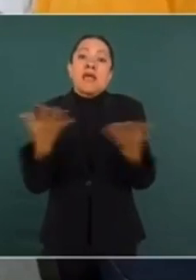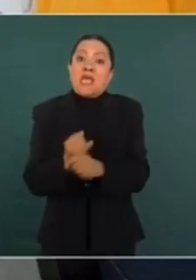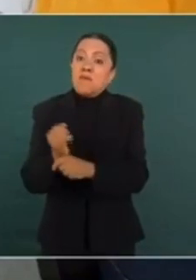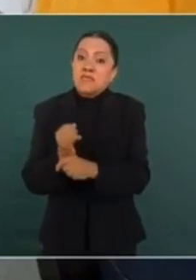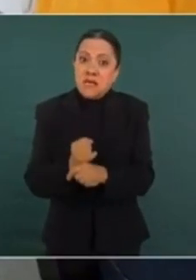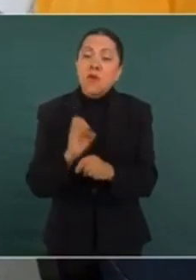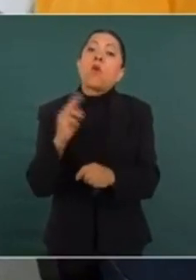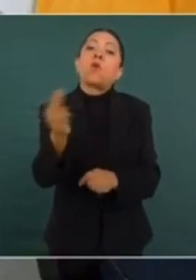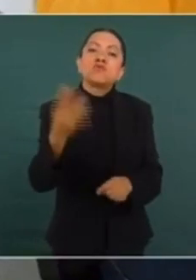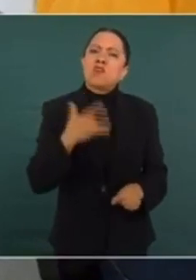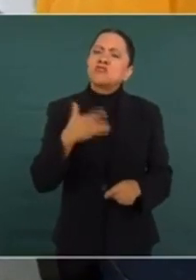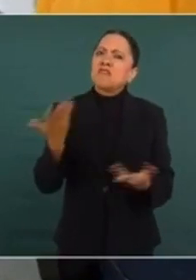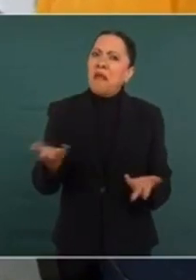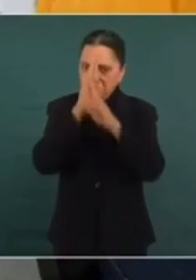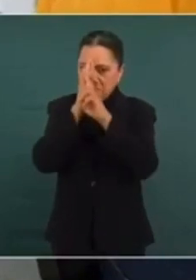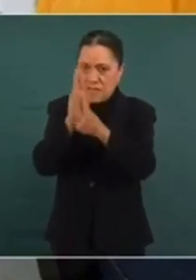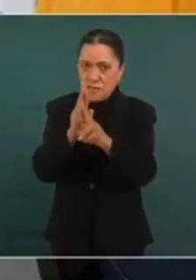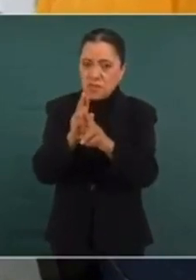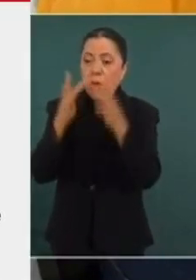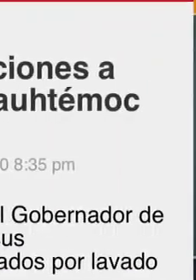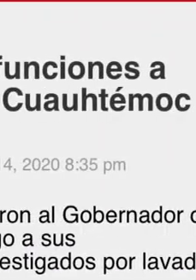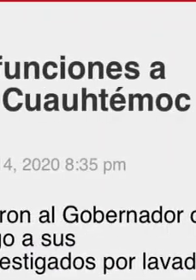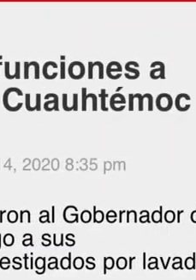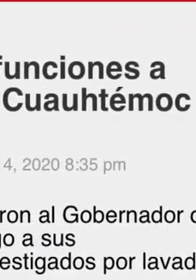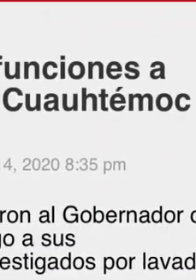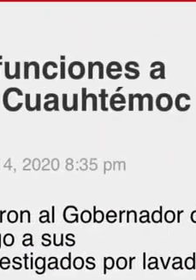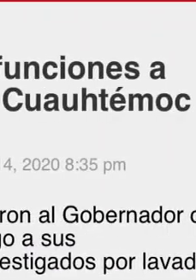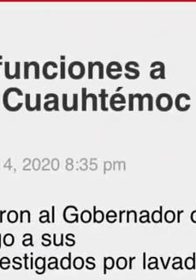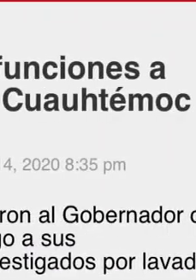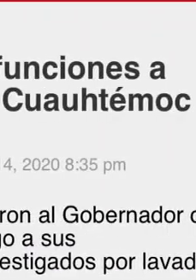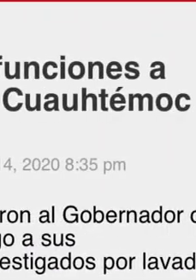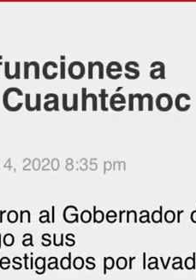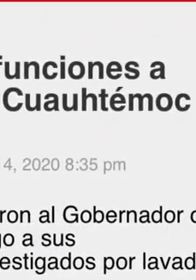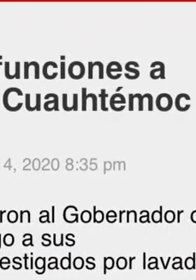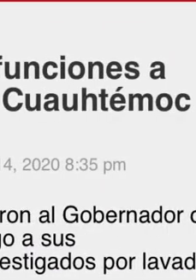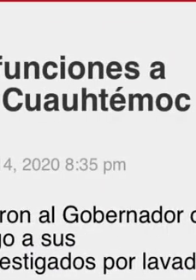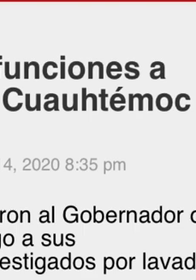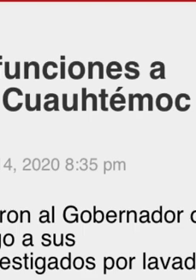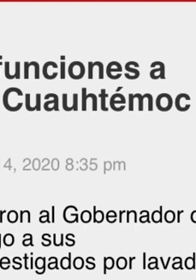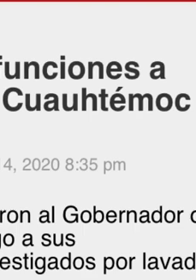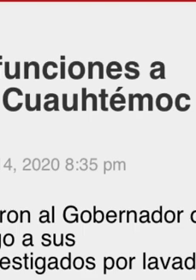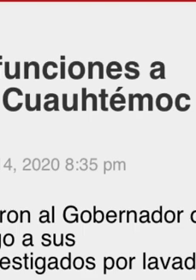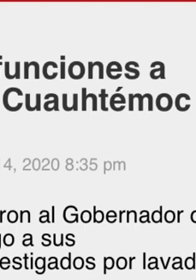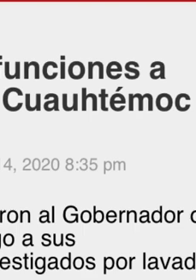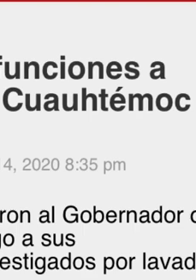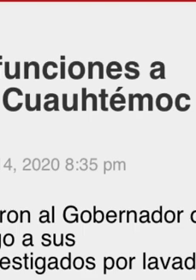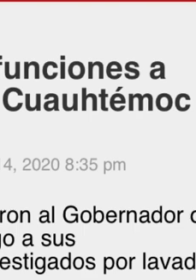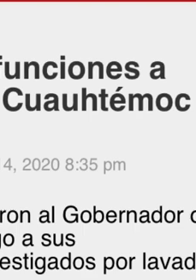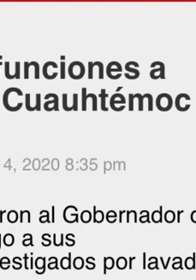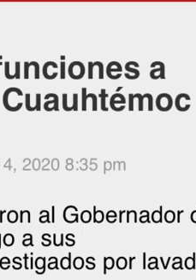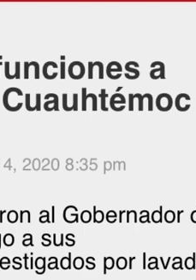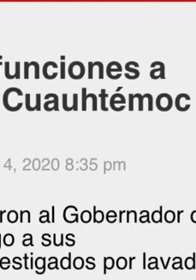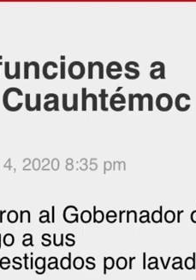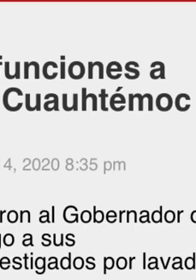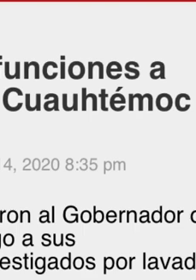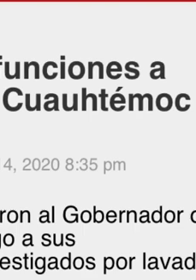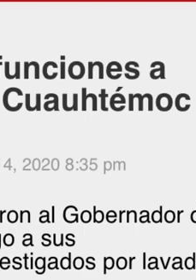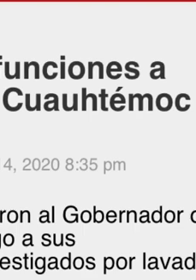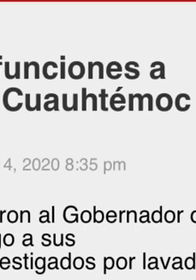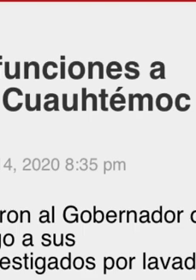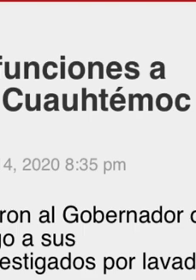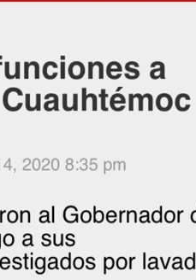Si consideraría usted ético que dejaran su encargo para colaborar con las autoridades, Sí, en el caso de Morelos han habido acusaciones, se han hecho